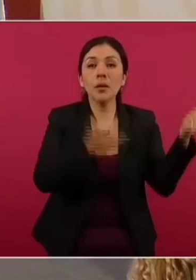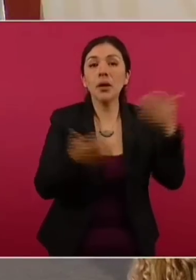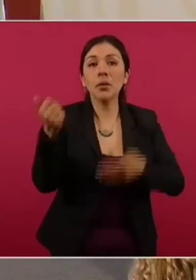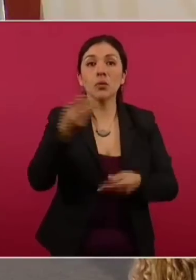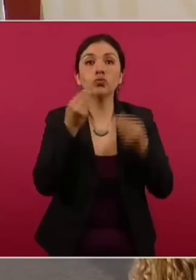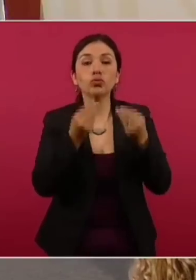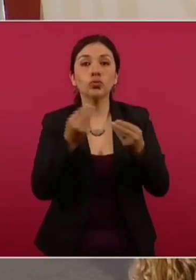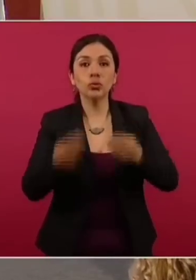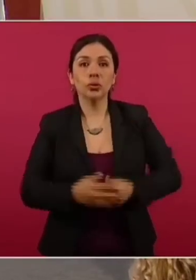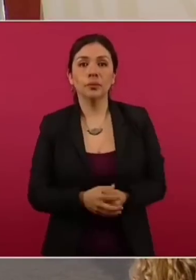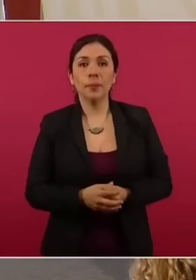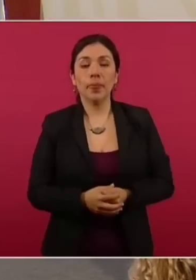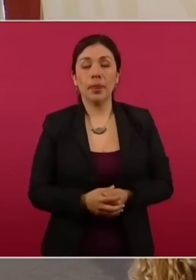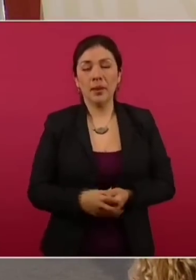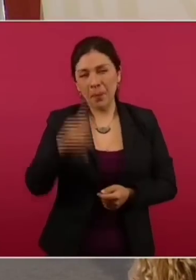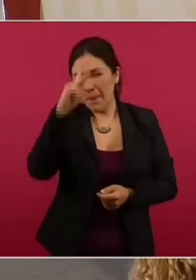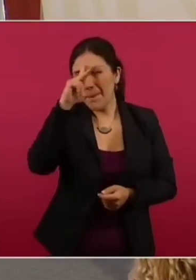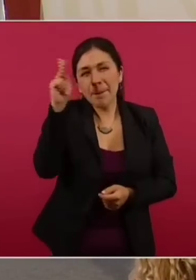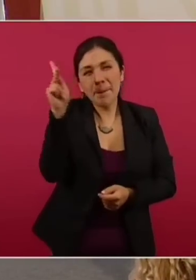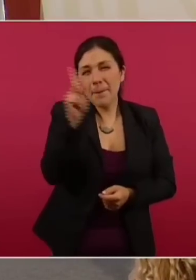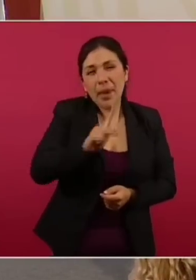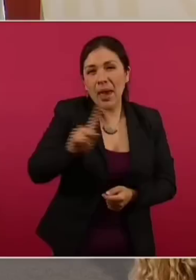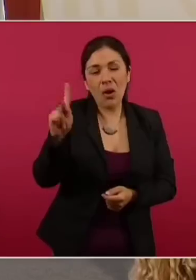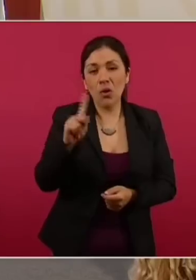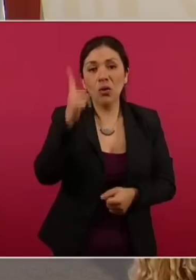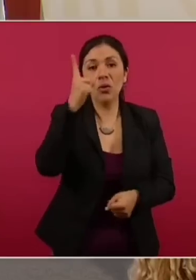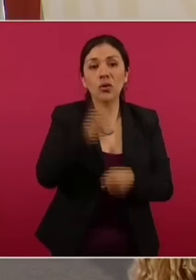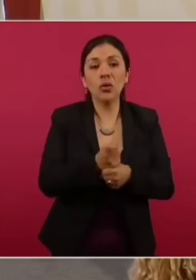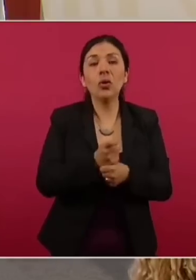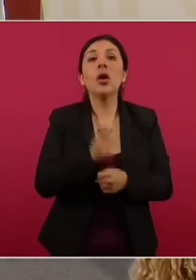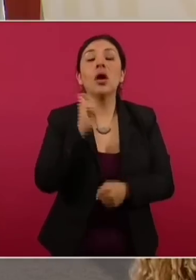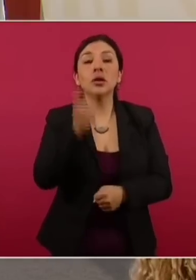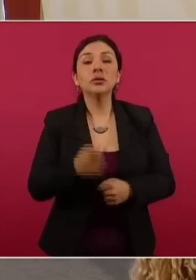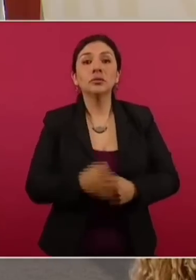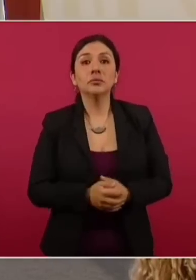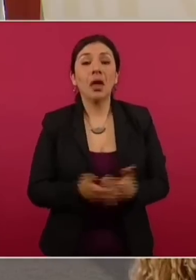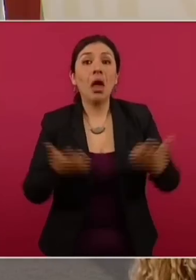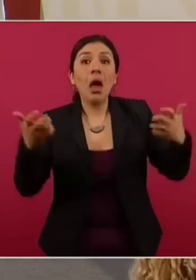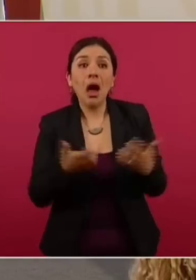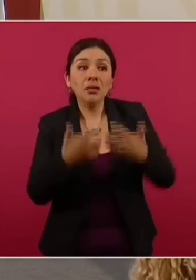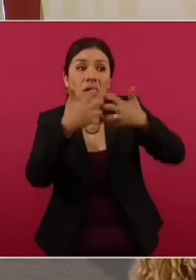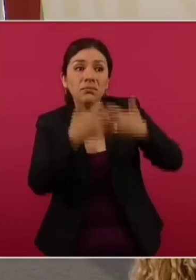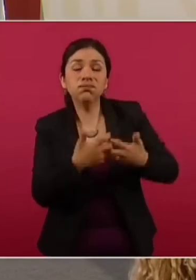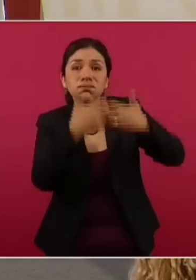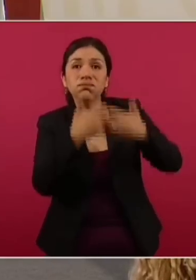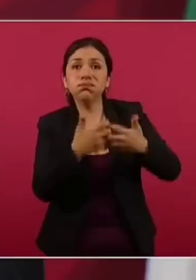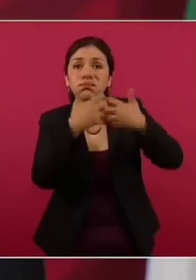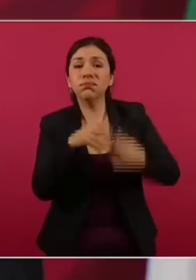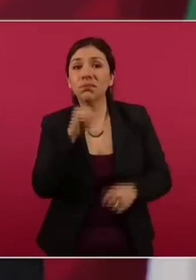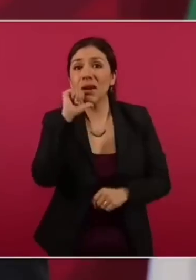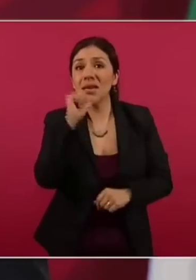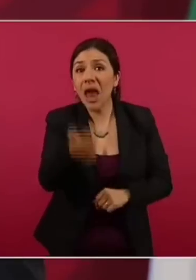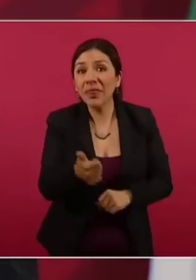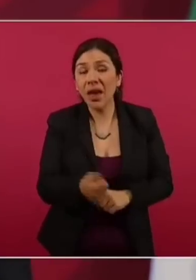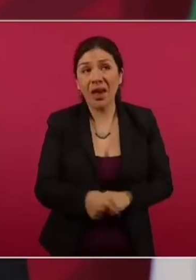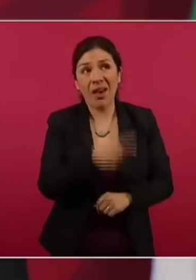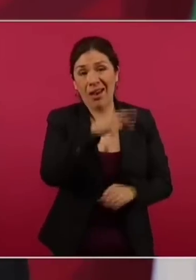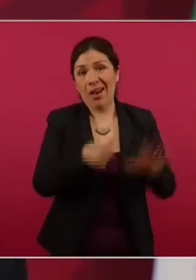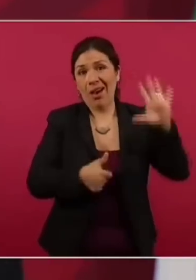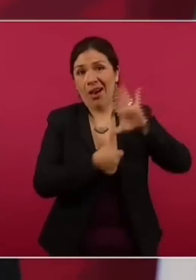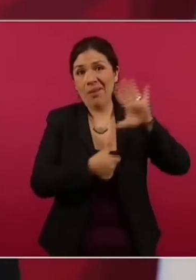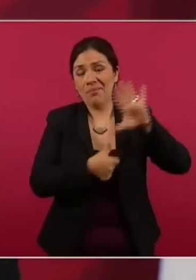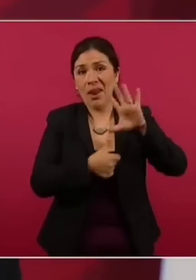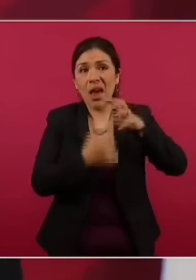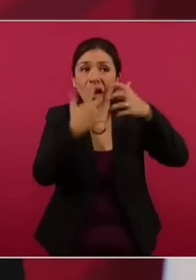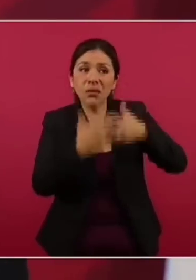Y se llega al extremo de que, como no se produce en América del Norte,